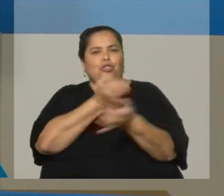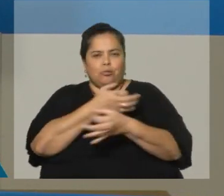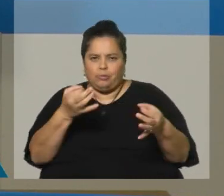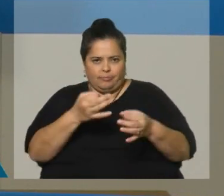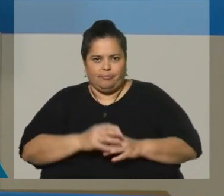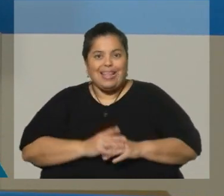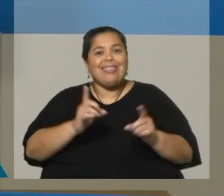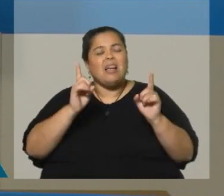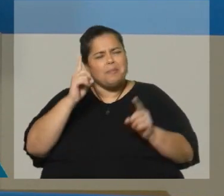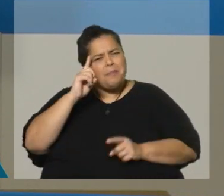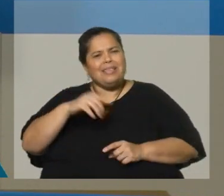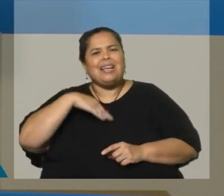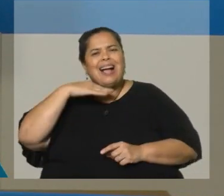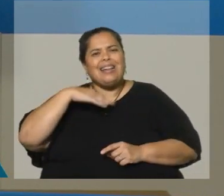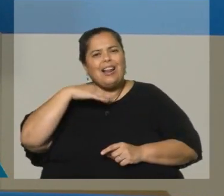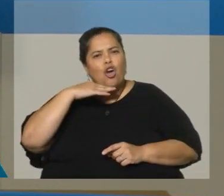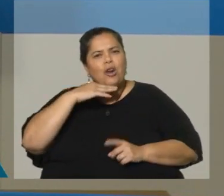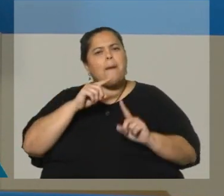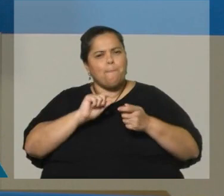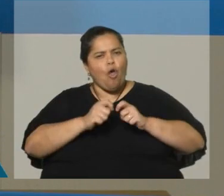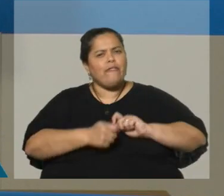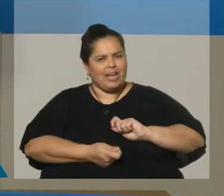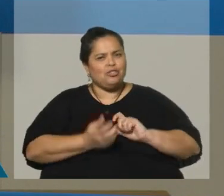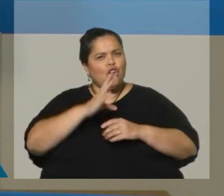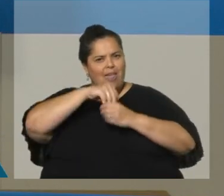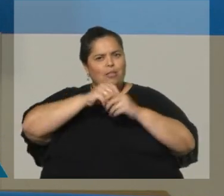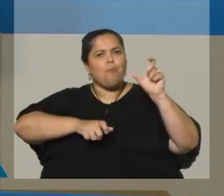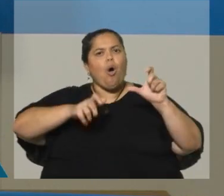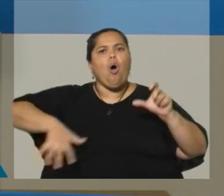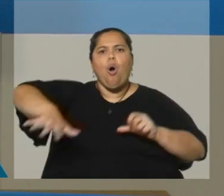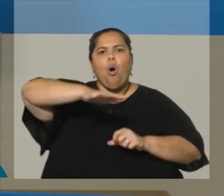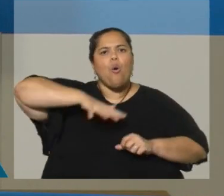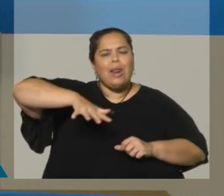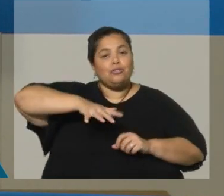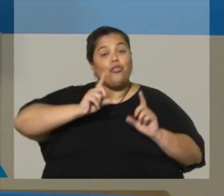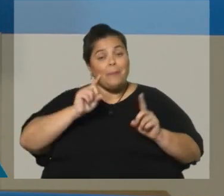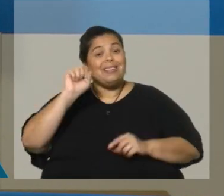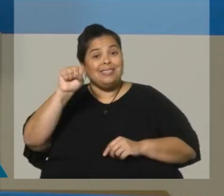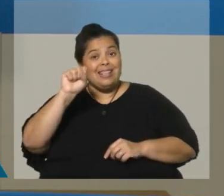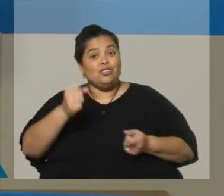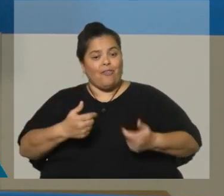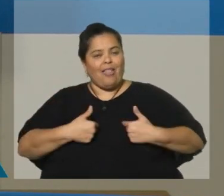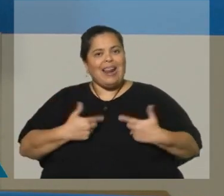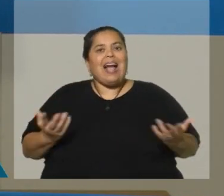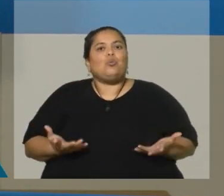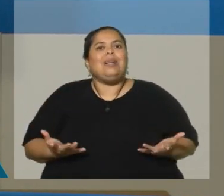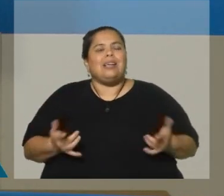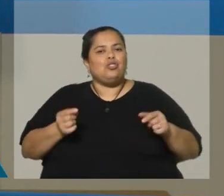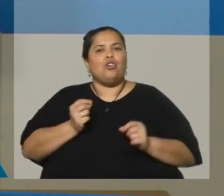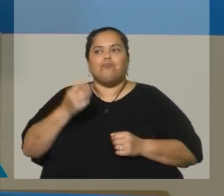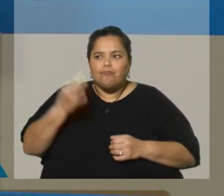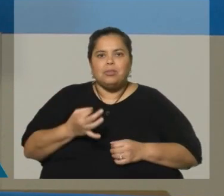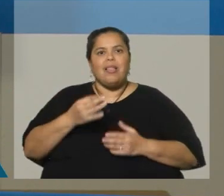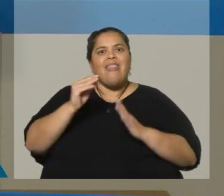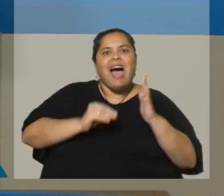También creo que Canelones ha tenido modificaciones importantes. Y bueno, el censo nos va a dar una actualización de todo eso y nos va a